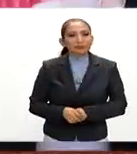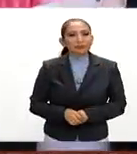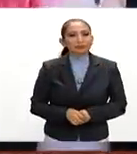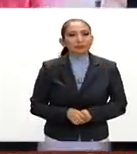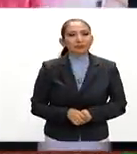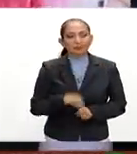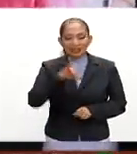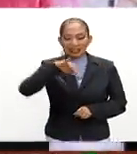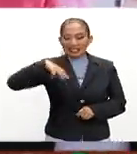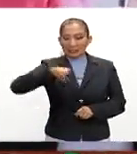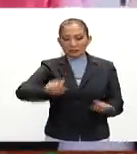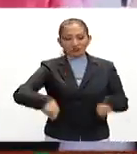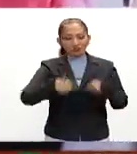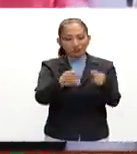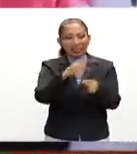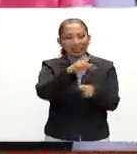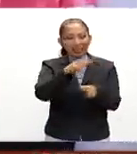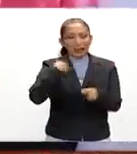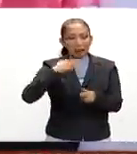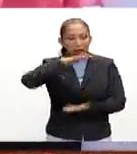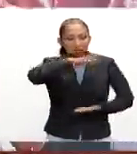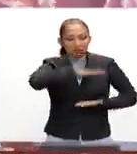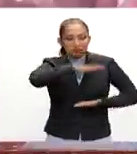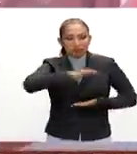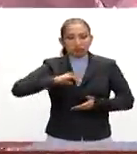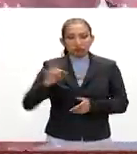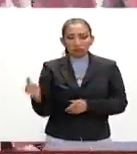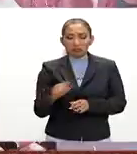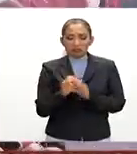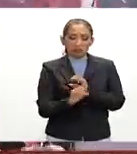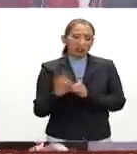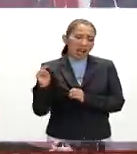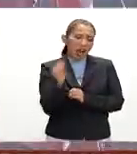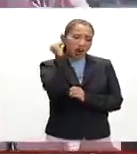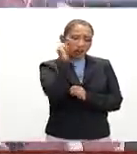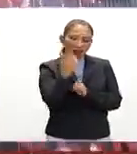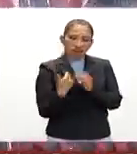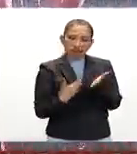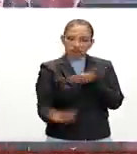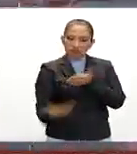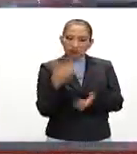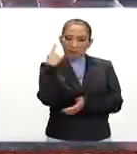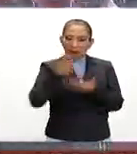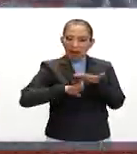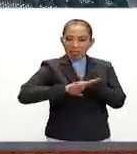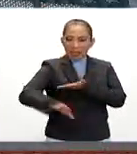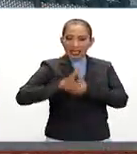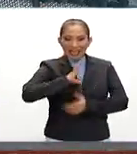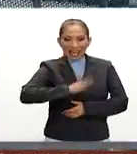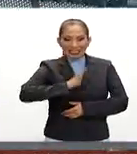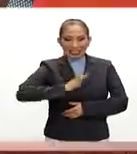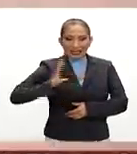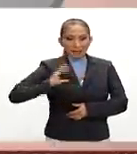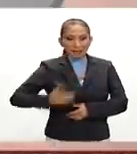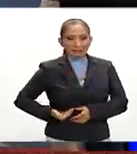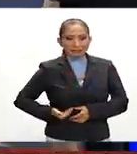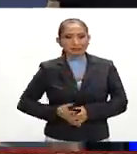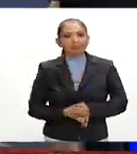El IMSS entrega clínica de mastografía con tecnología de punta para prevención y combate del cáncer de mama